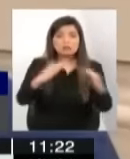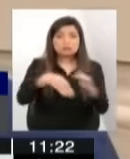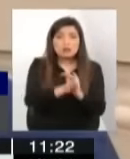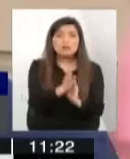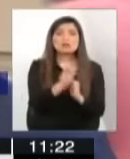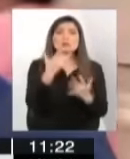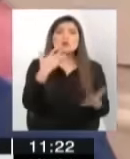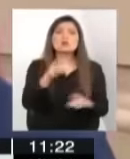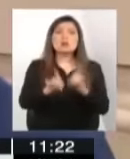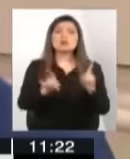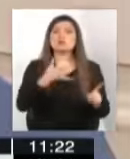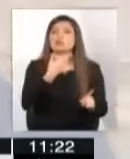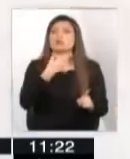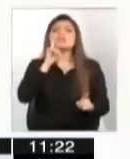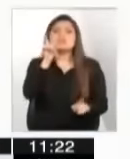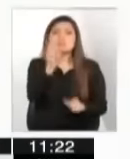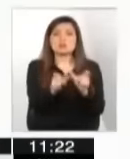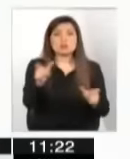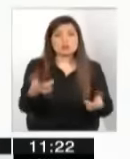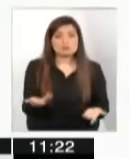fallando ahí son las personas.